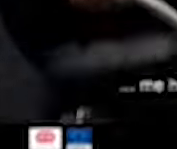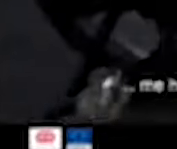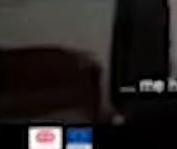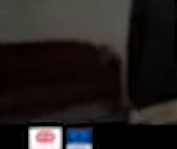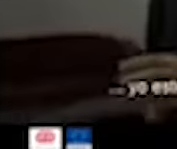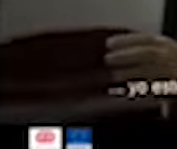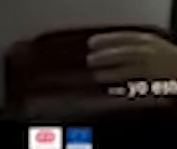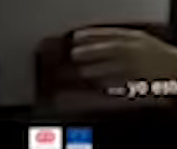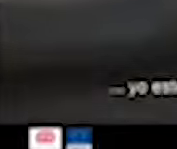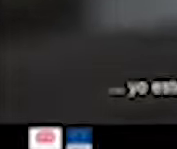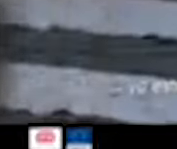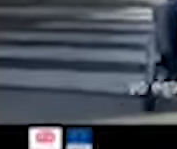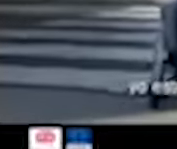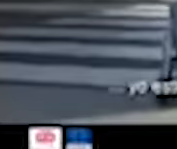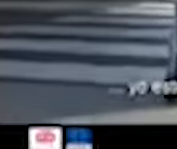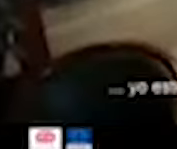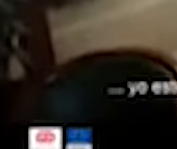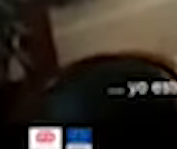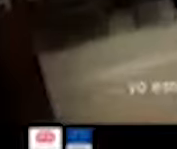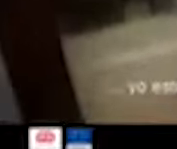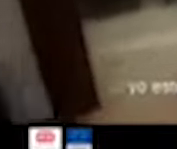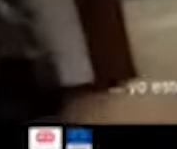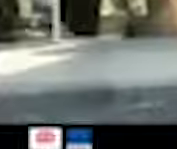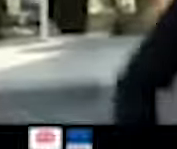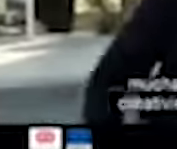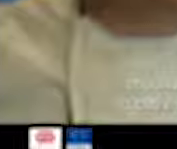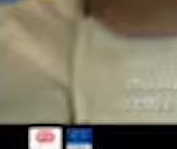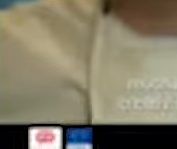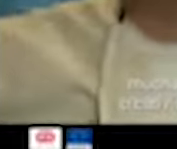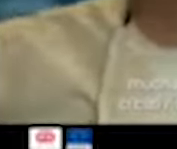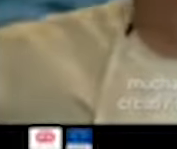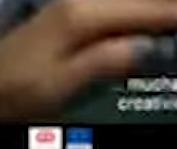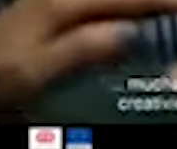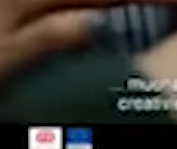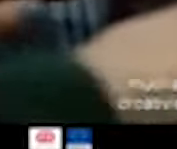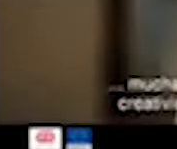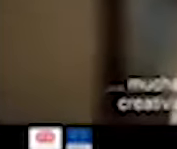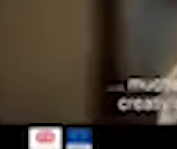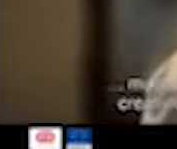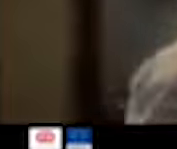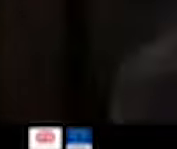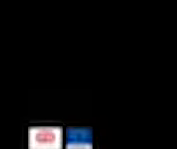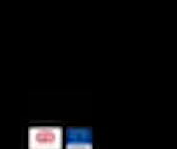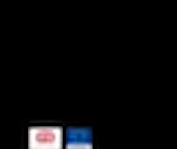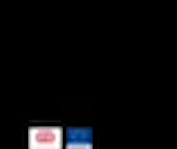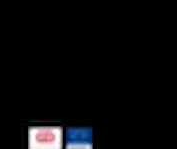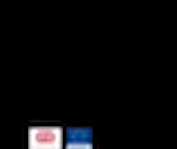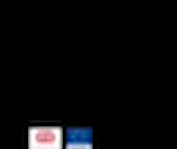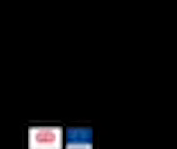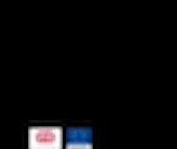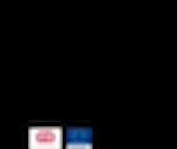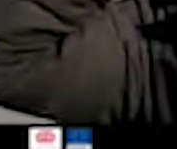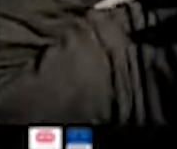otra manera yo estoy viviendo una experiencia única muchas veces pensamos que para hacer creatividad hay que ser un superhombre